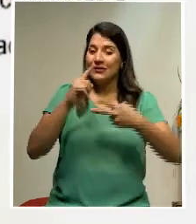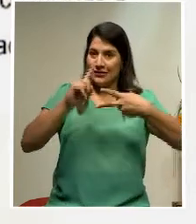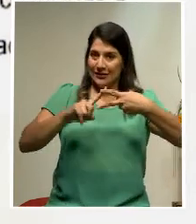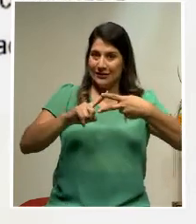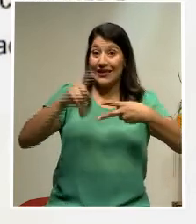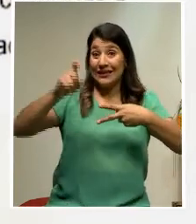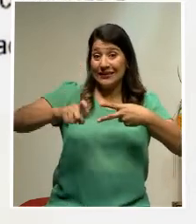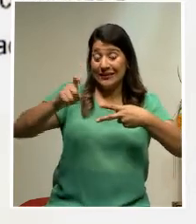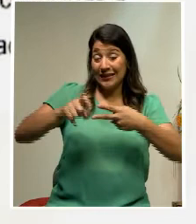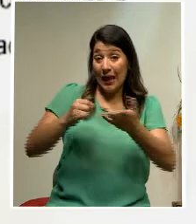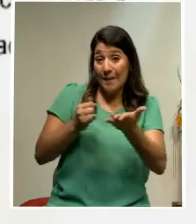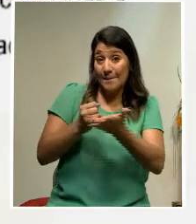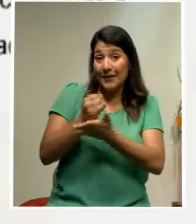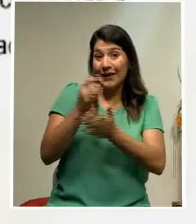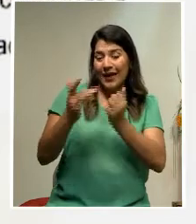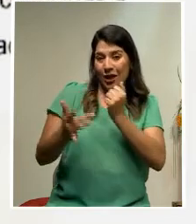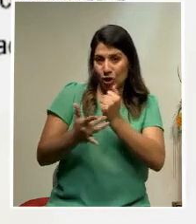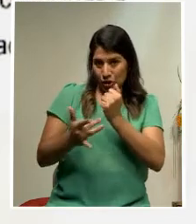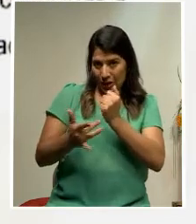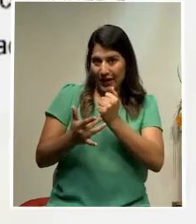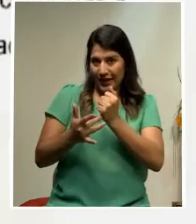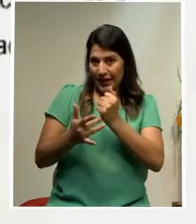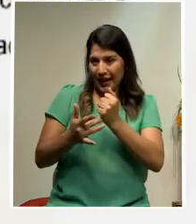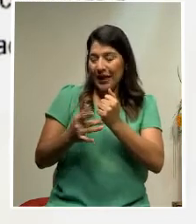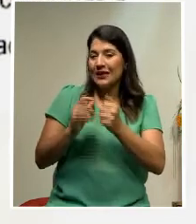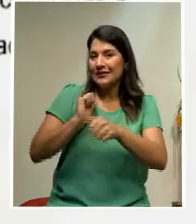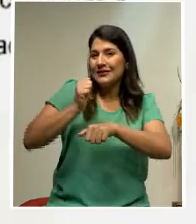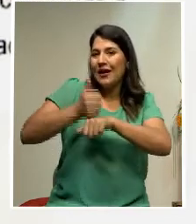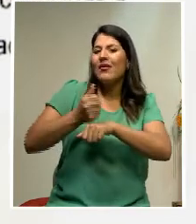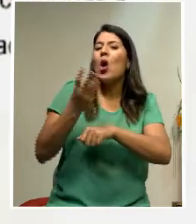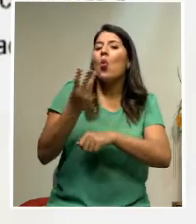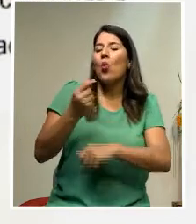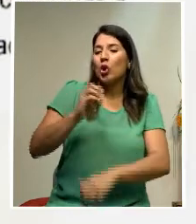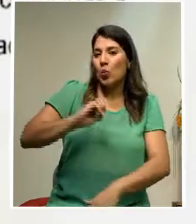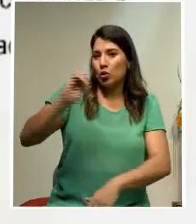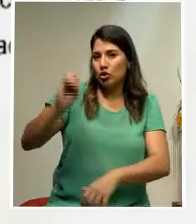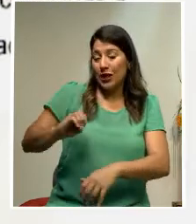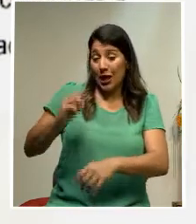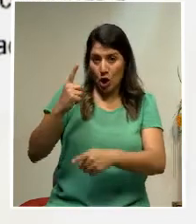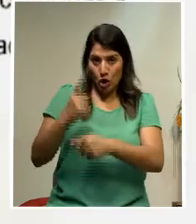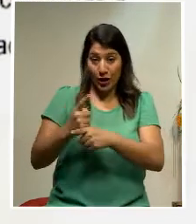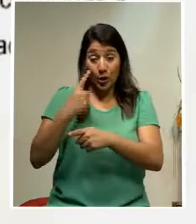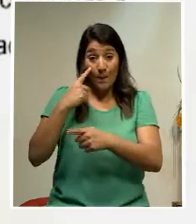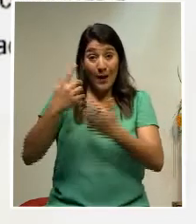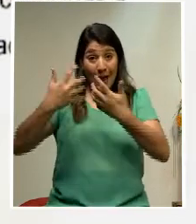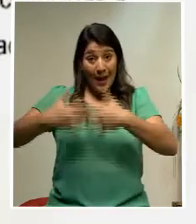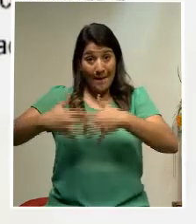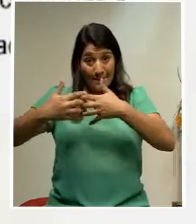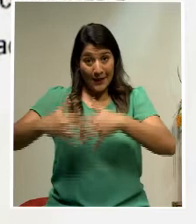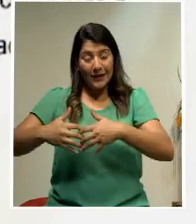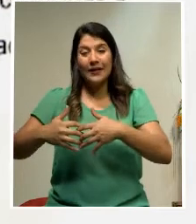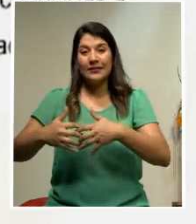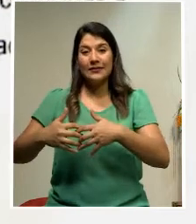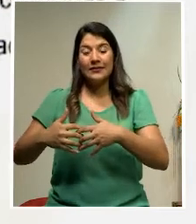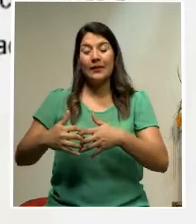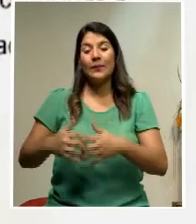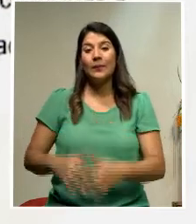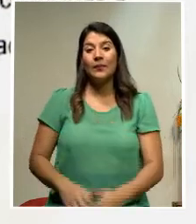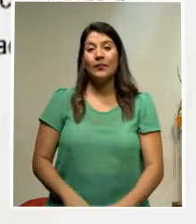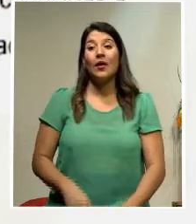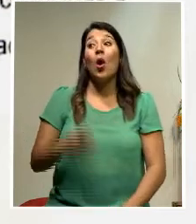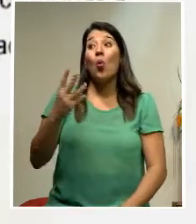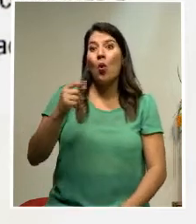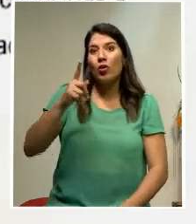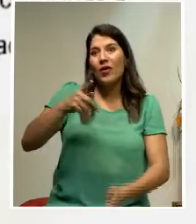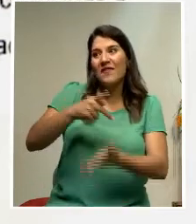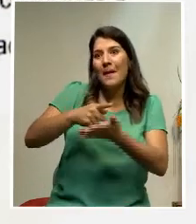técnico en el que se basaran las cifras finalmente reconocidas a la empresa Zatexa Parque S.A. por concepto de indemnización y ajuste contractual